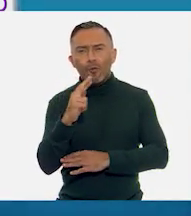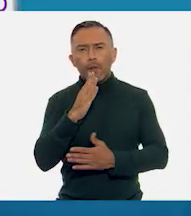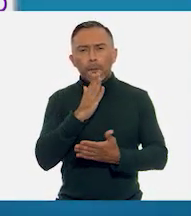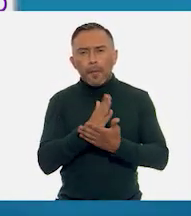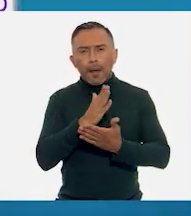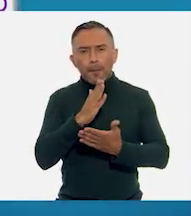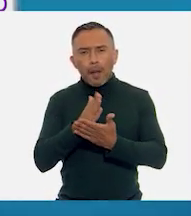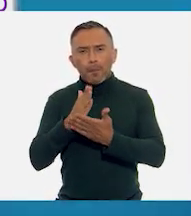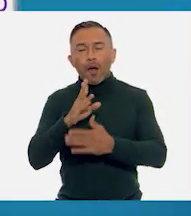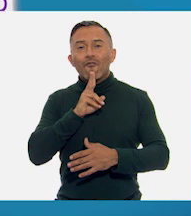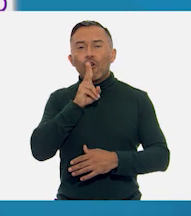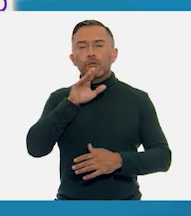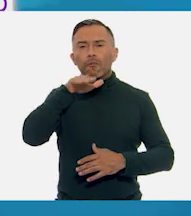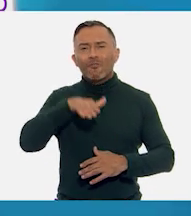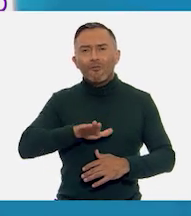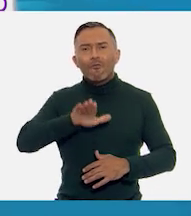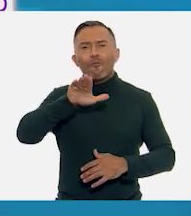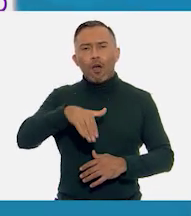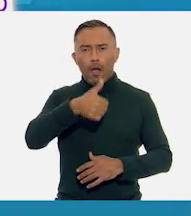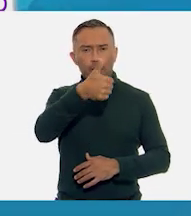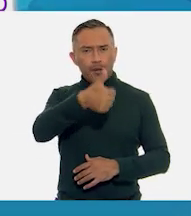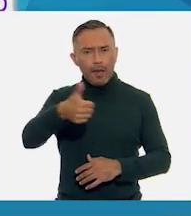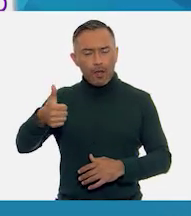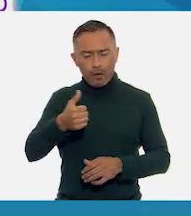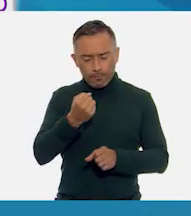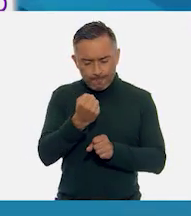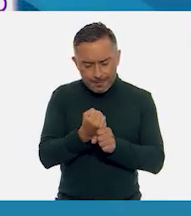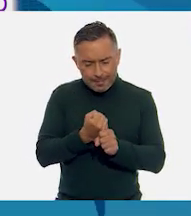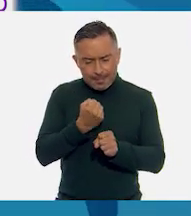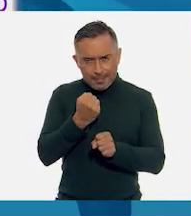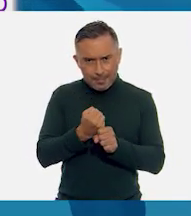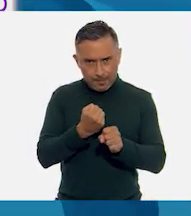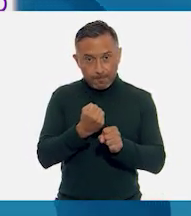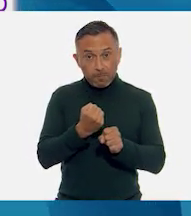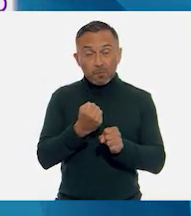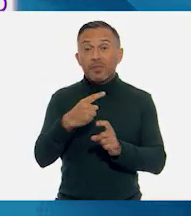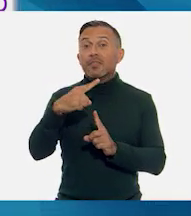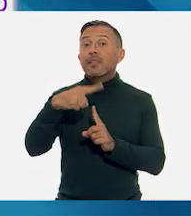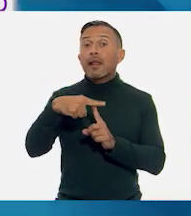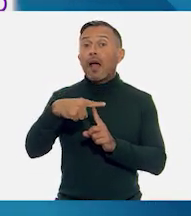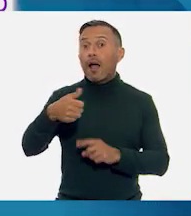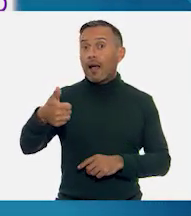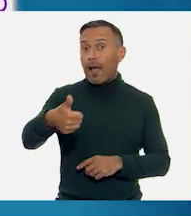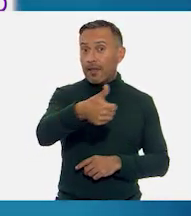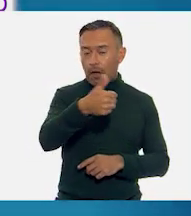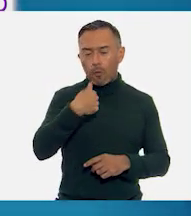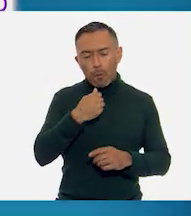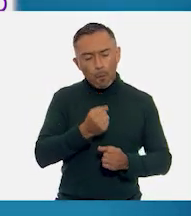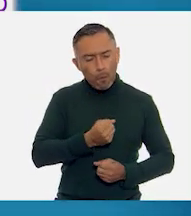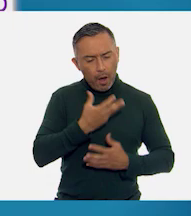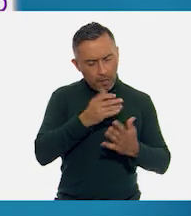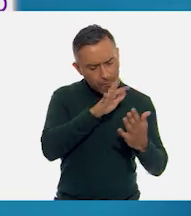la idea era que ustedes en casa, niñas y niños, eligieran un poema para recitarlo en familia.